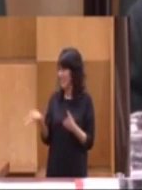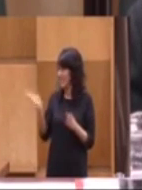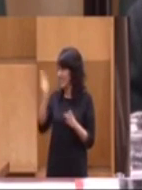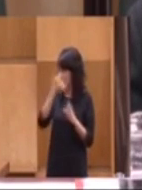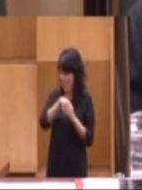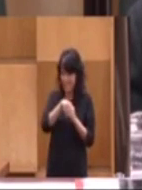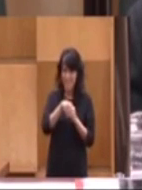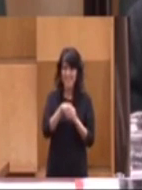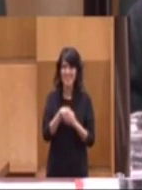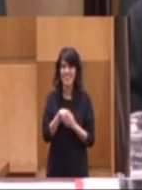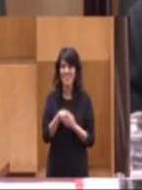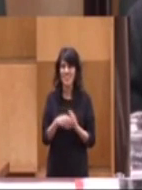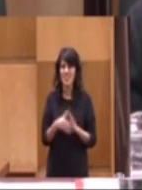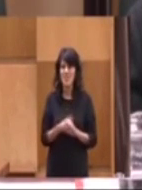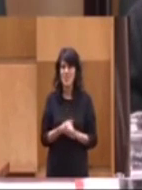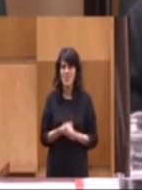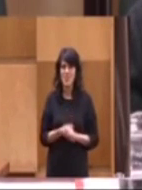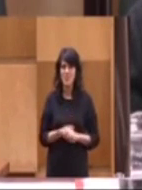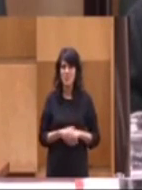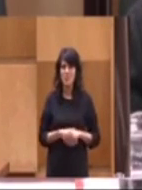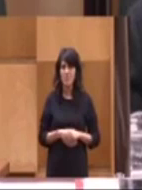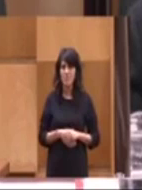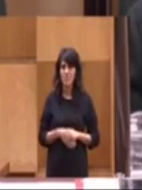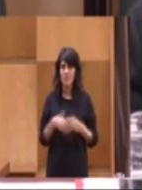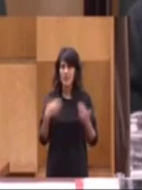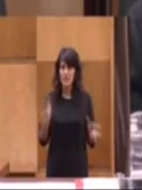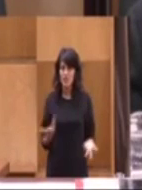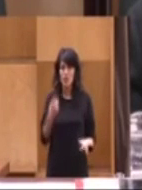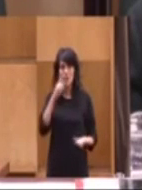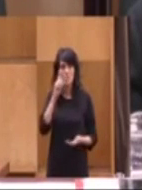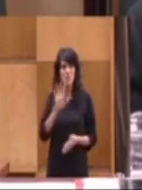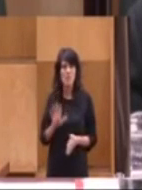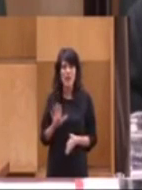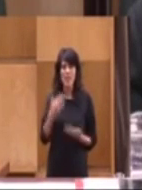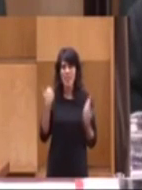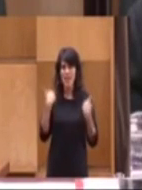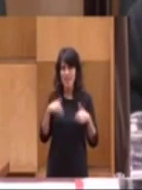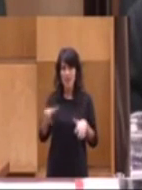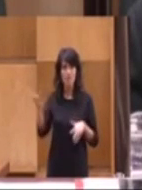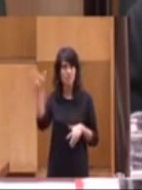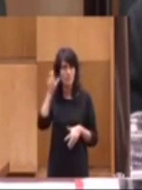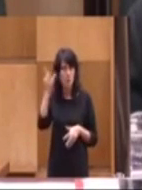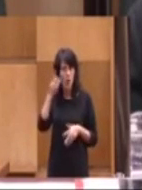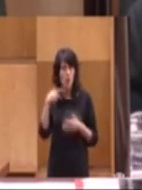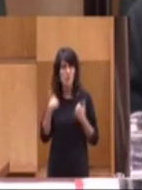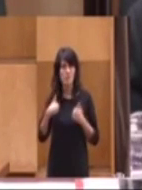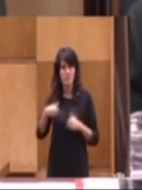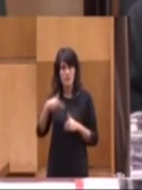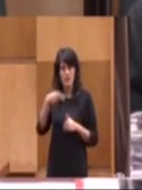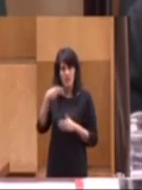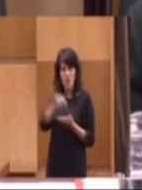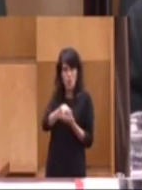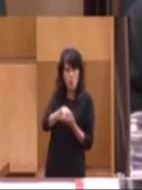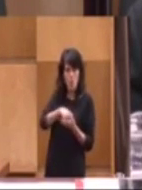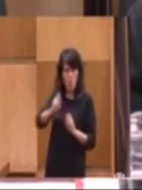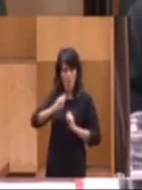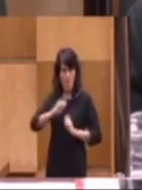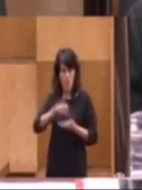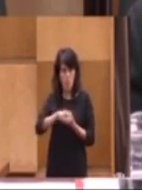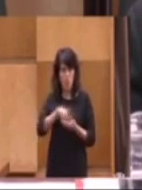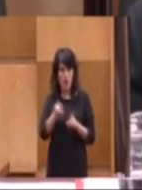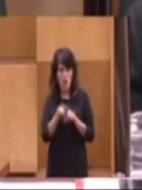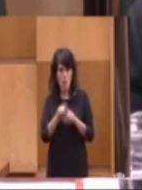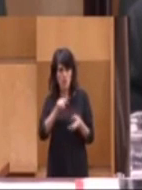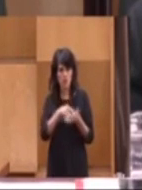se van incluyendo en el mismo, se van incluyendo. Por lo tanto, me parece que estos cantos son interesados, que están planteando la duda sobre la